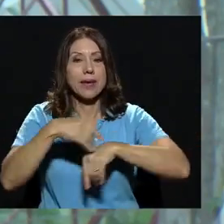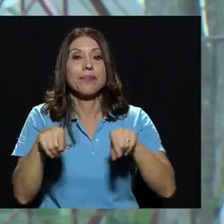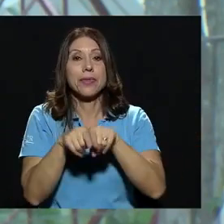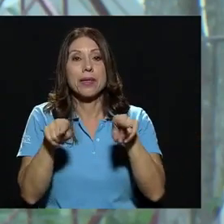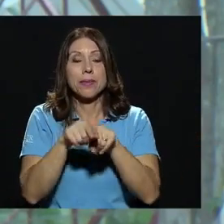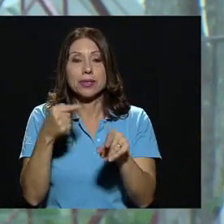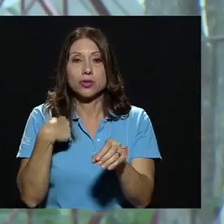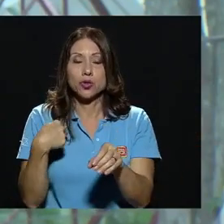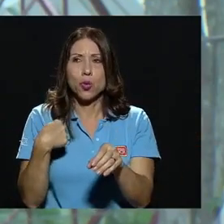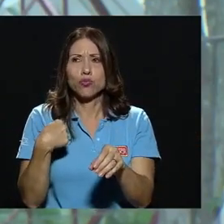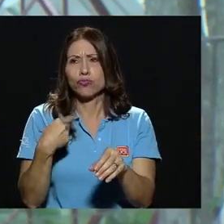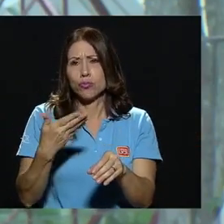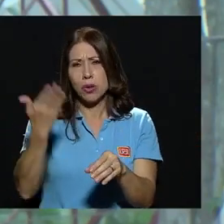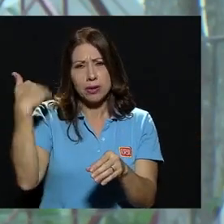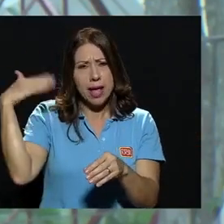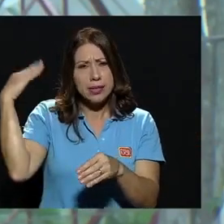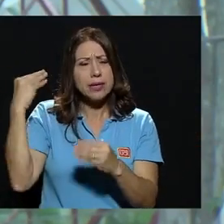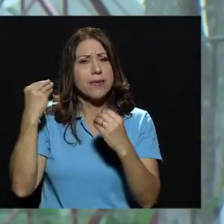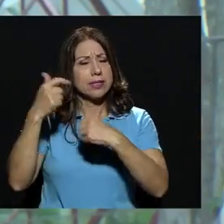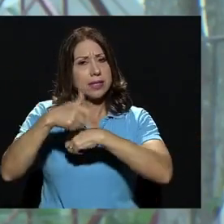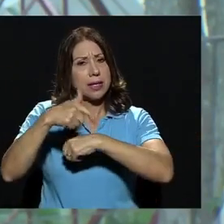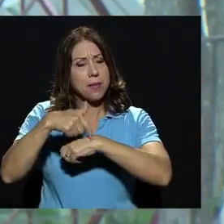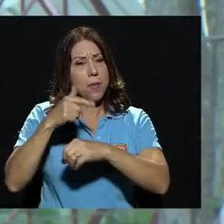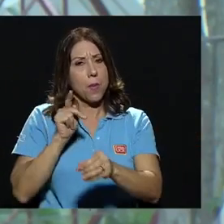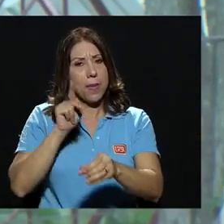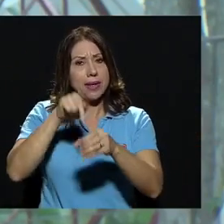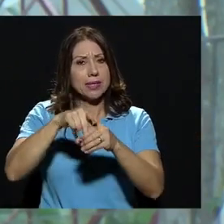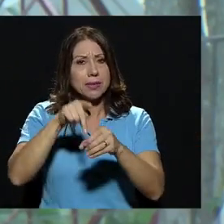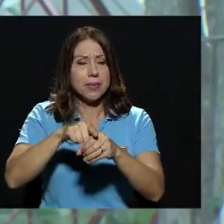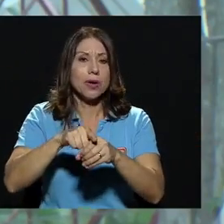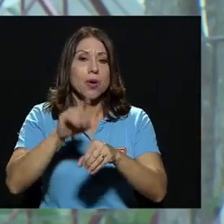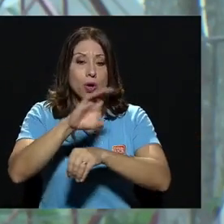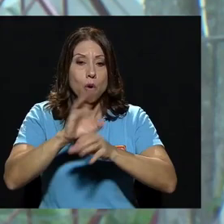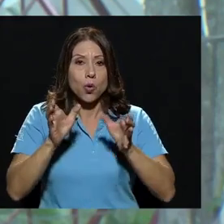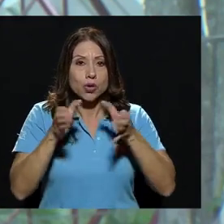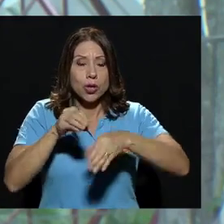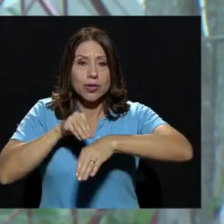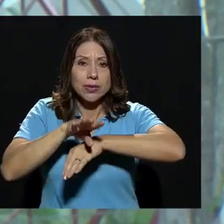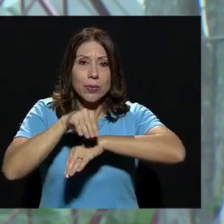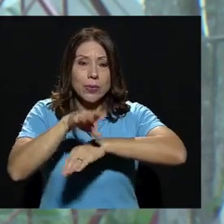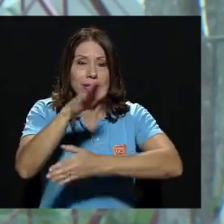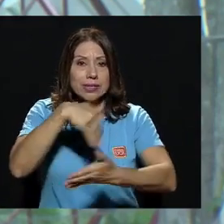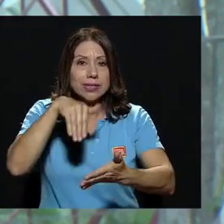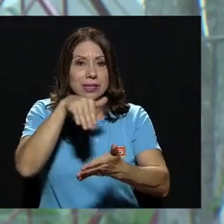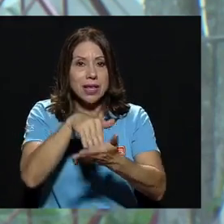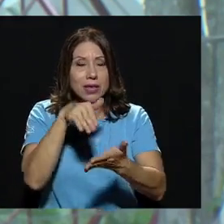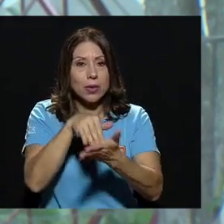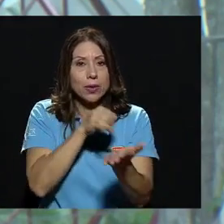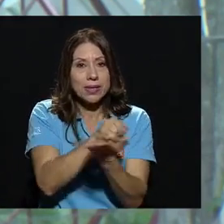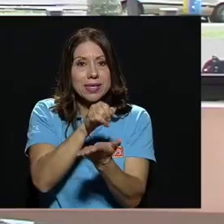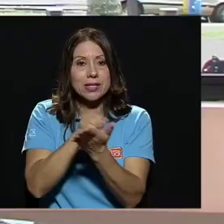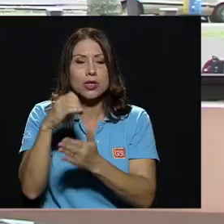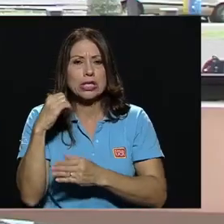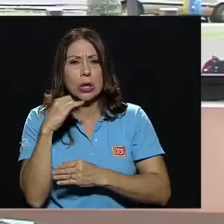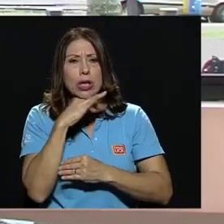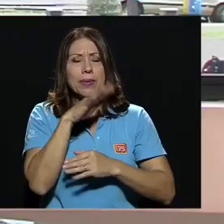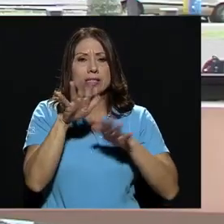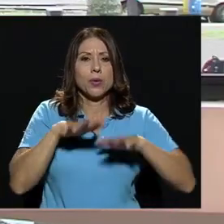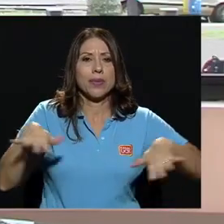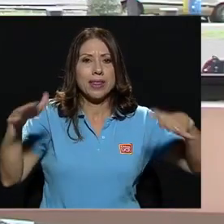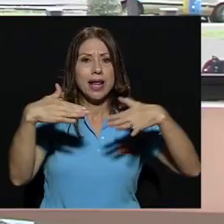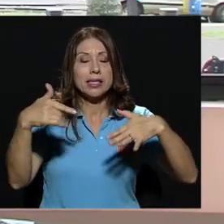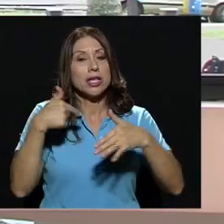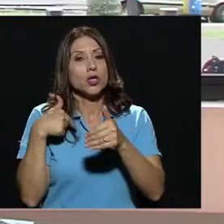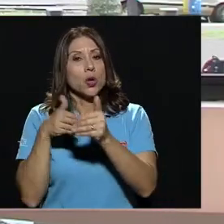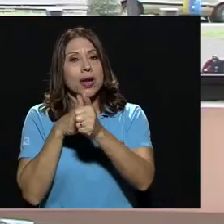participo desde hace bastante tiempo en el Consejo Asesor del Centro de Investigaciones en Contaminación Ambiental. Lidero la